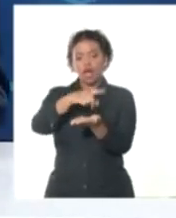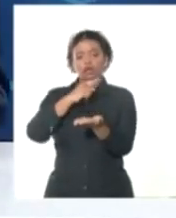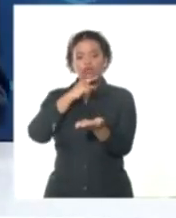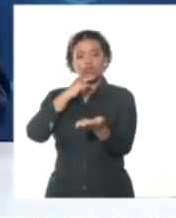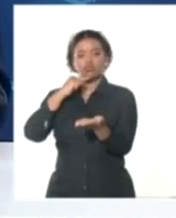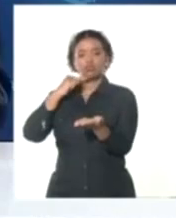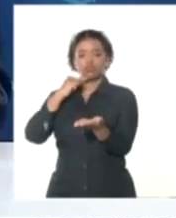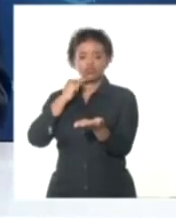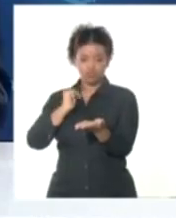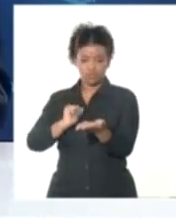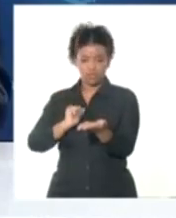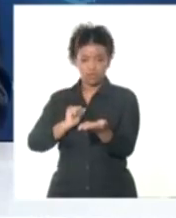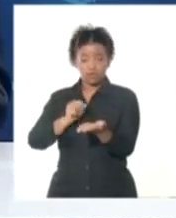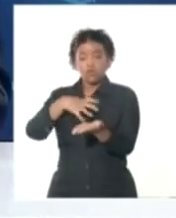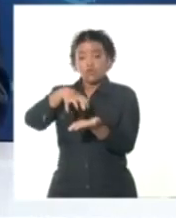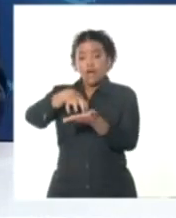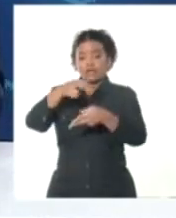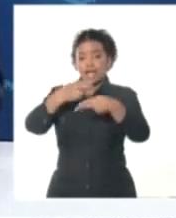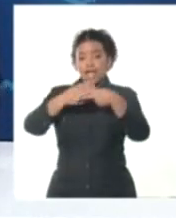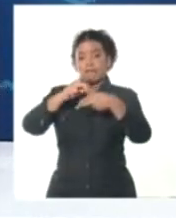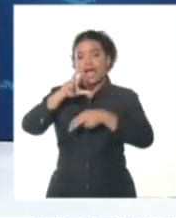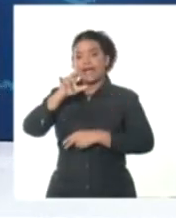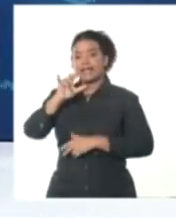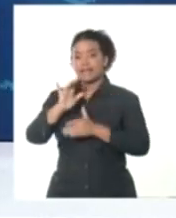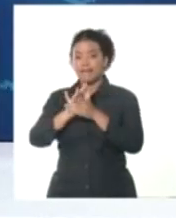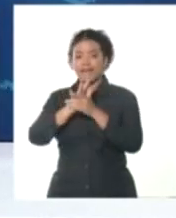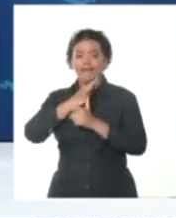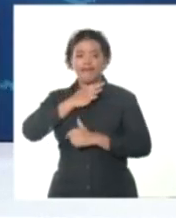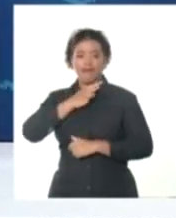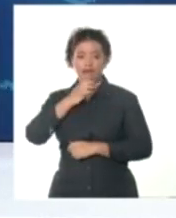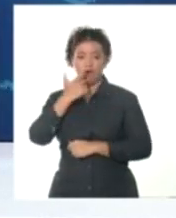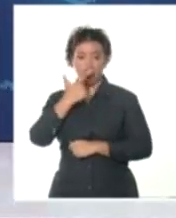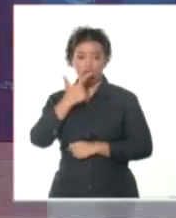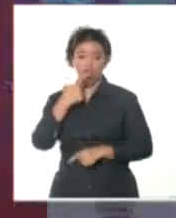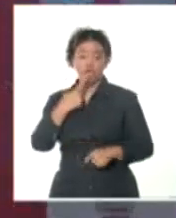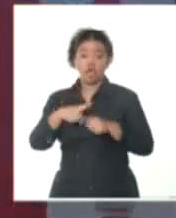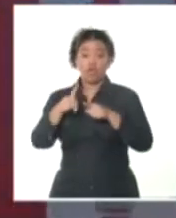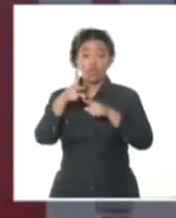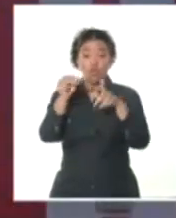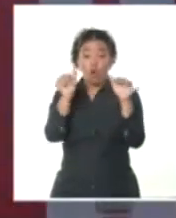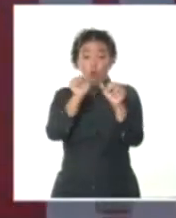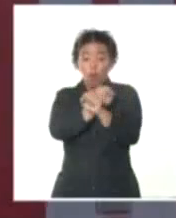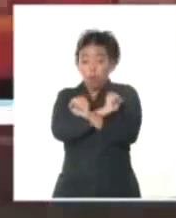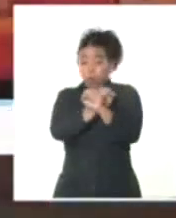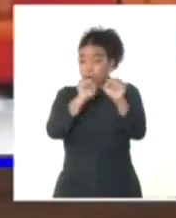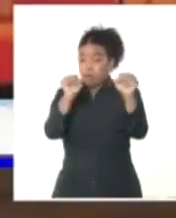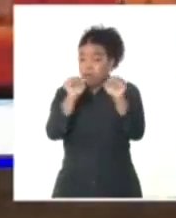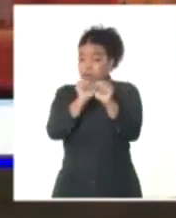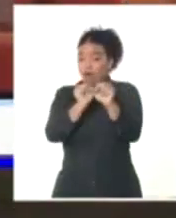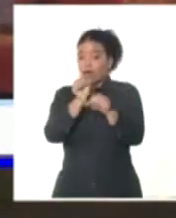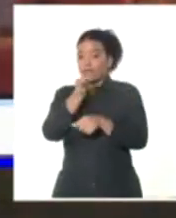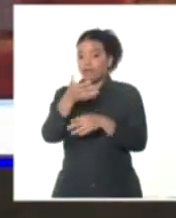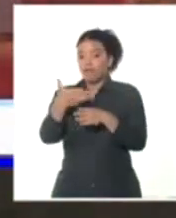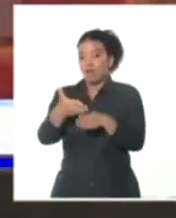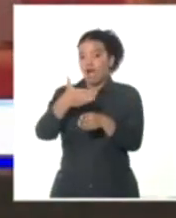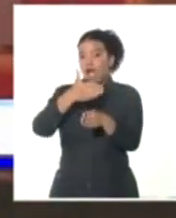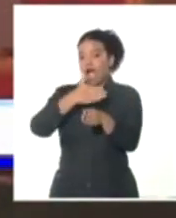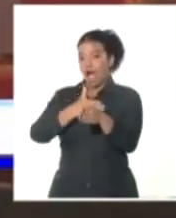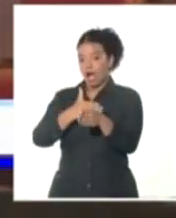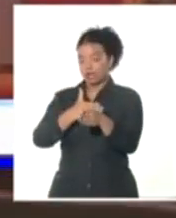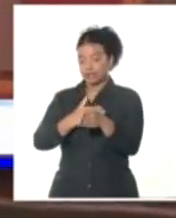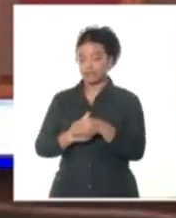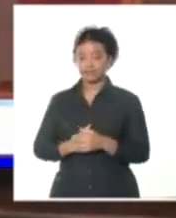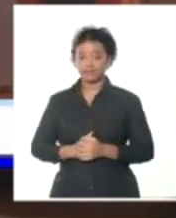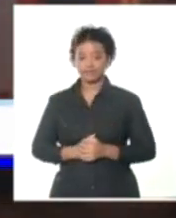en la península de Crimea. Otros dos artefactos resultaron derribados por el sistema de defensa antiaérea antes de llegar a sus objetivos.